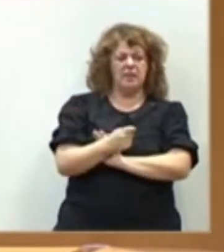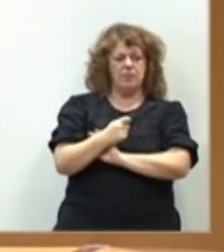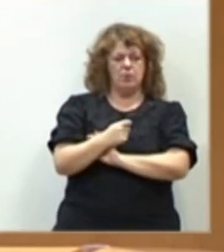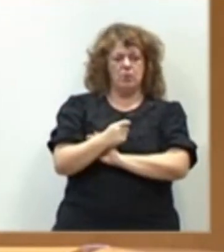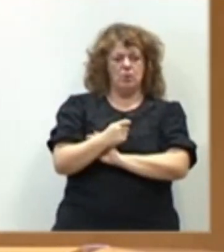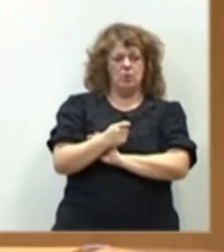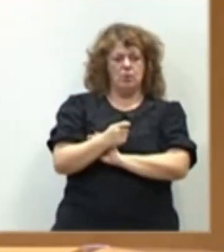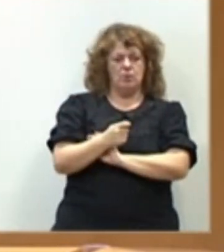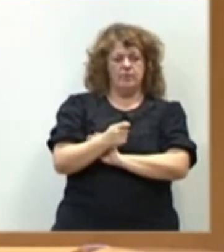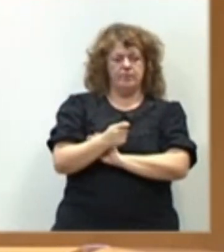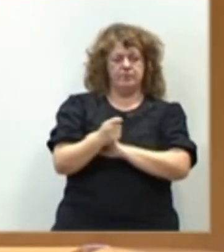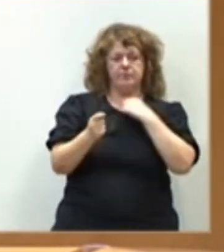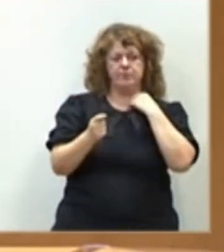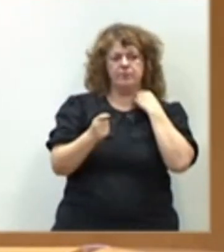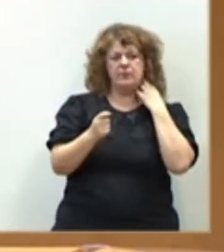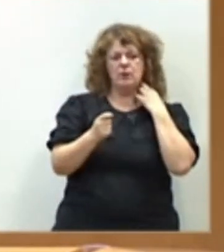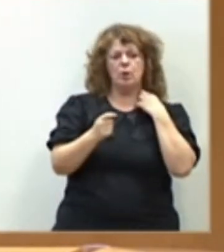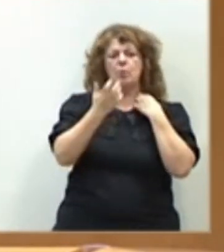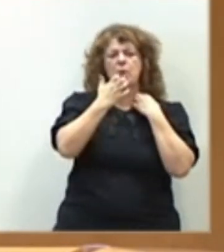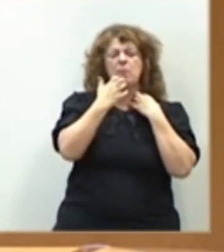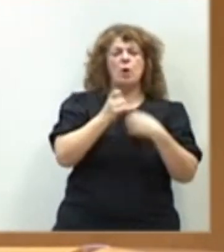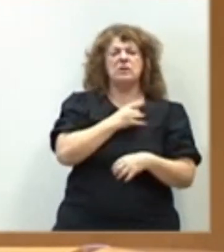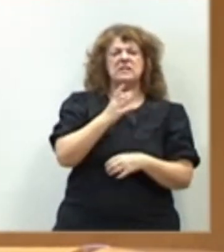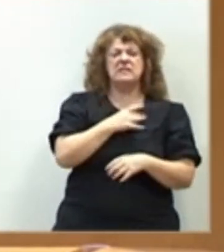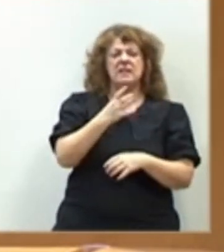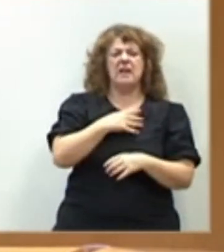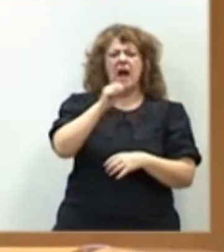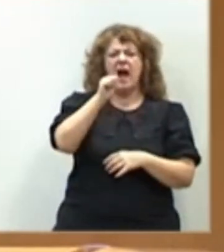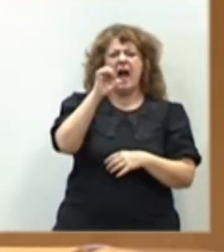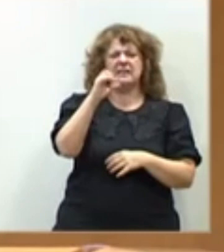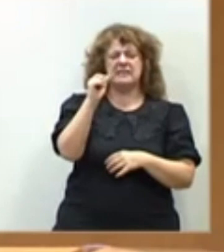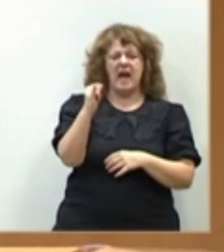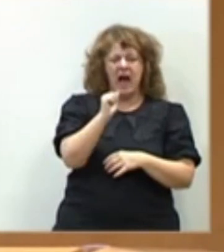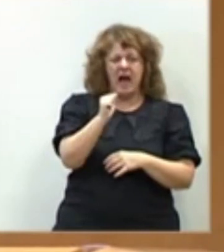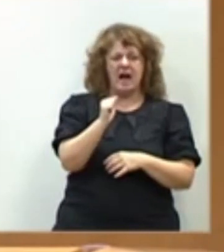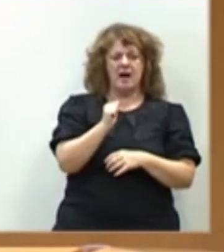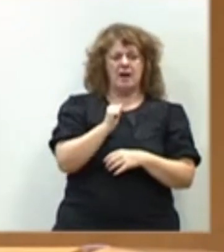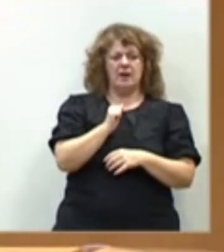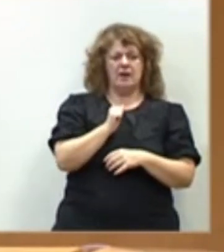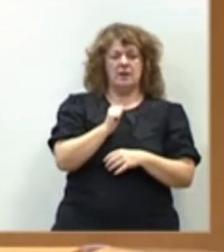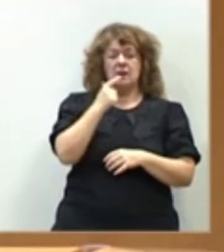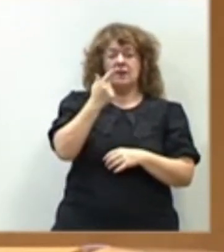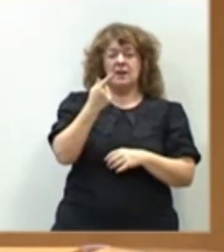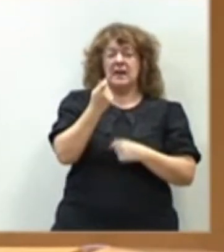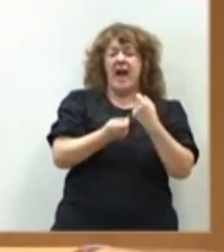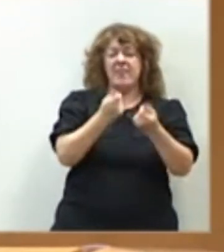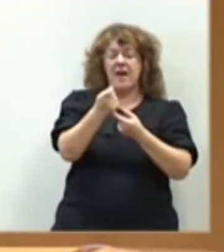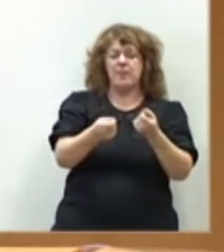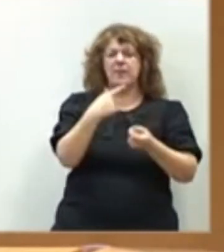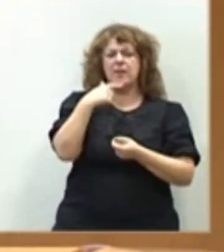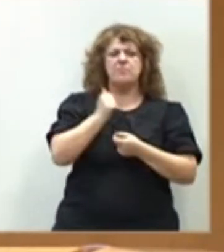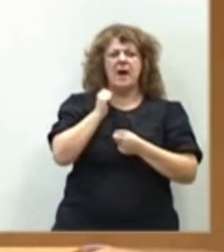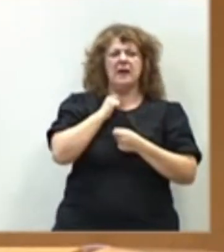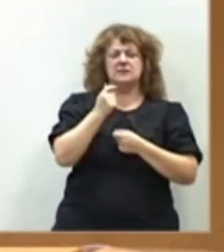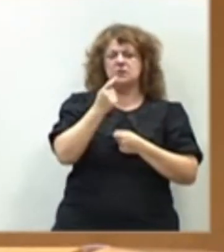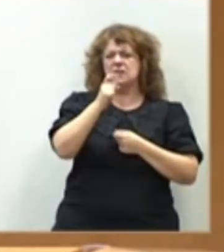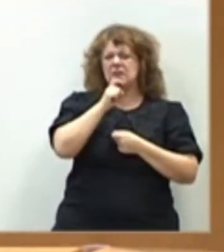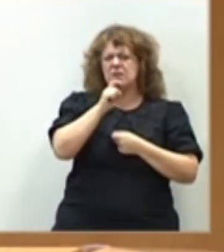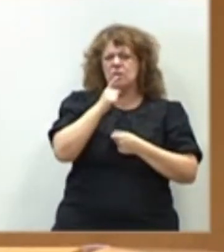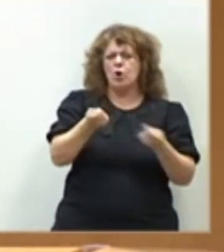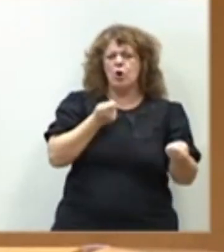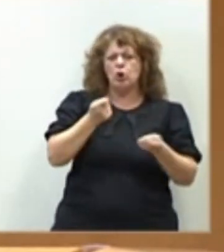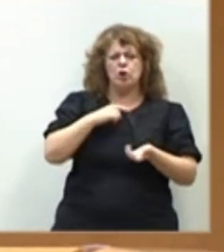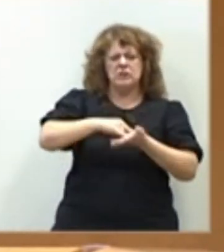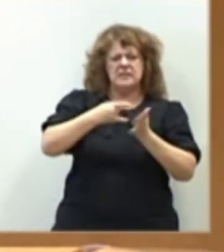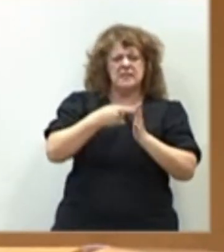sindicato representativo Asaja, quizá el más representativo, el cada vez más complejo y menos entendible sistema de controles